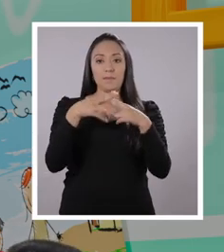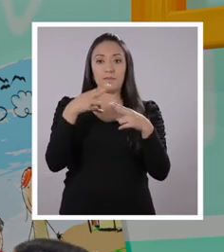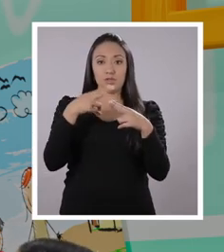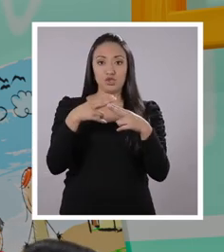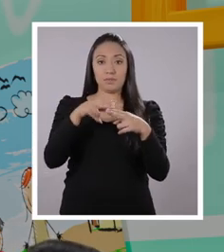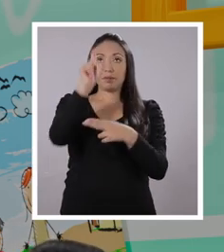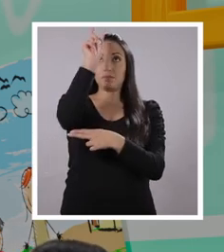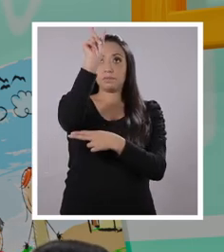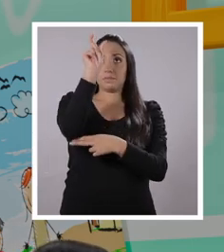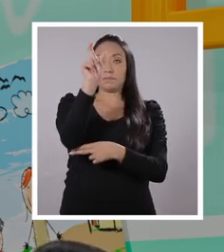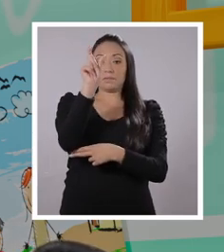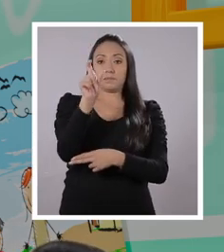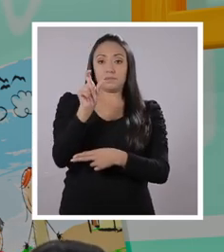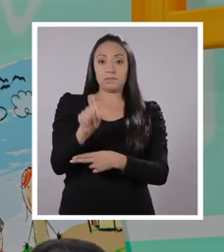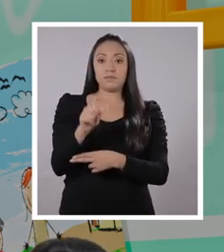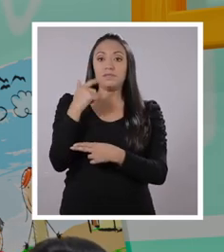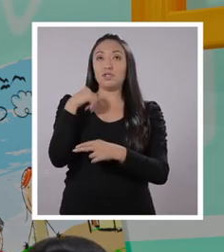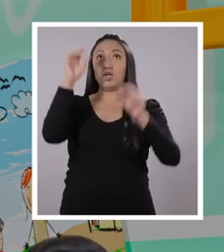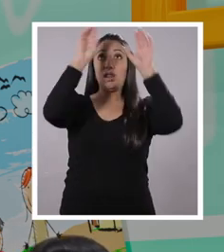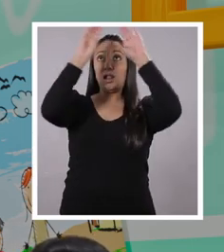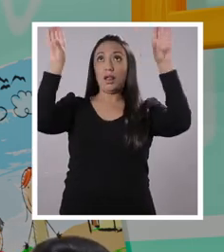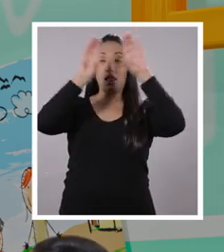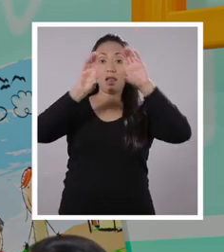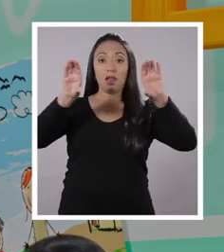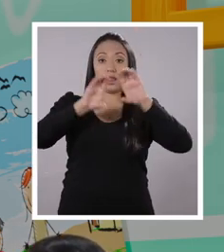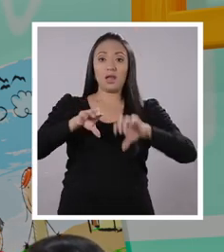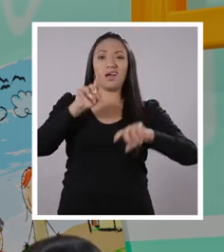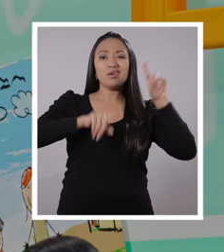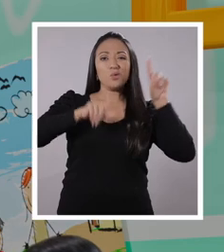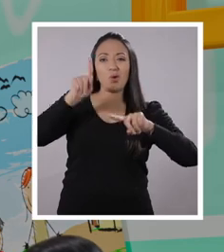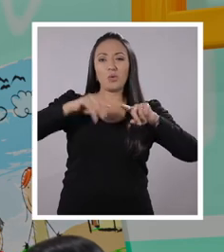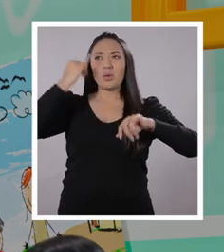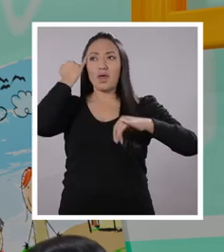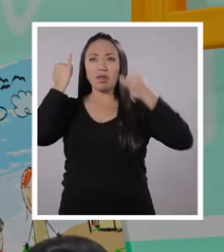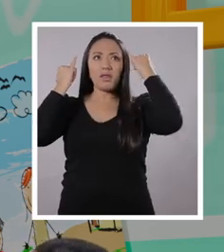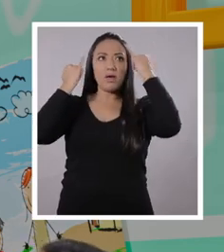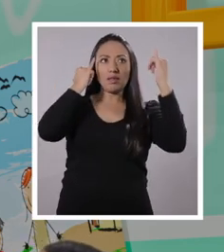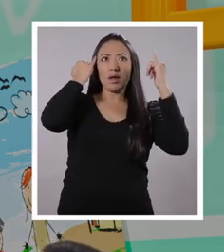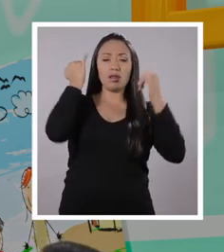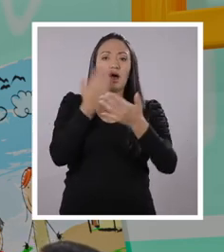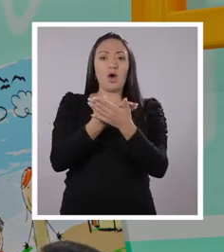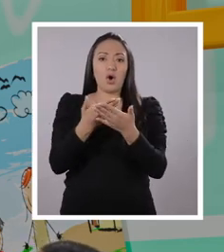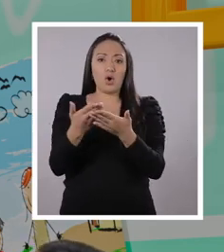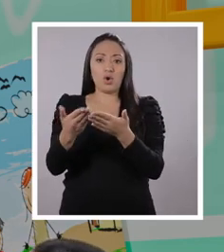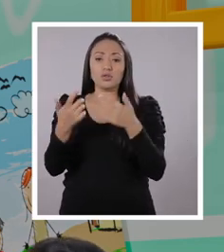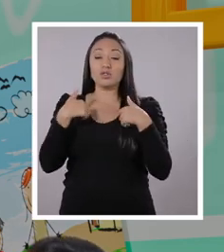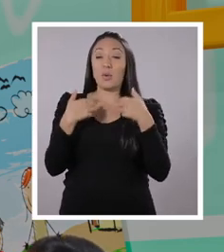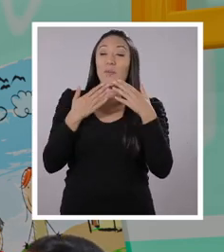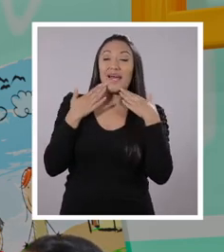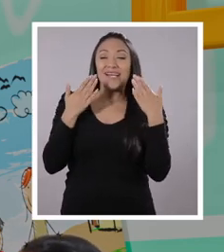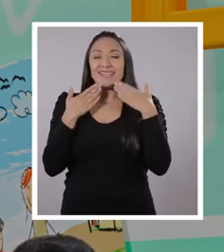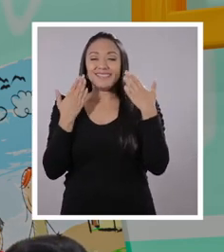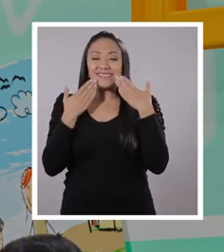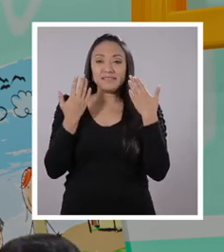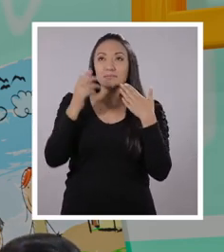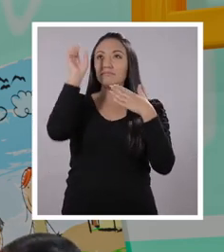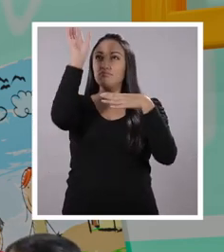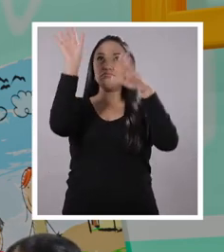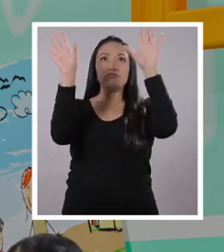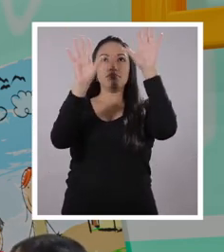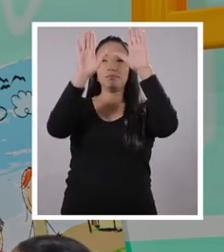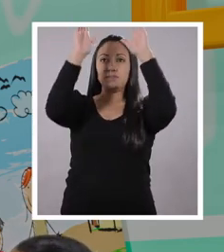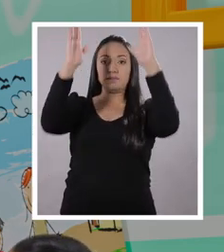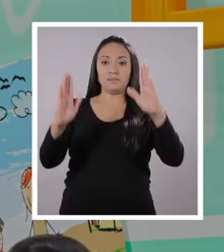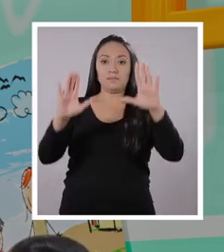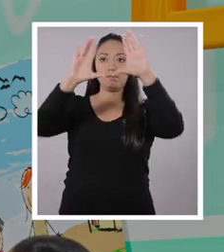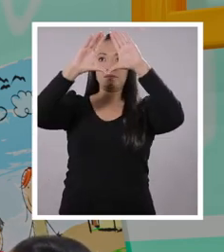Exacto, y yo escogí las letras de mi nombre para formar este acróstico. Muy bien. Y también recogí algunas ideas de las